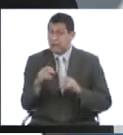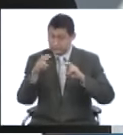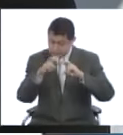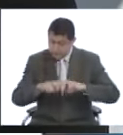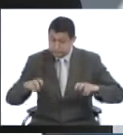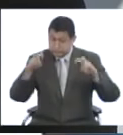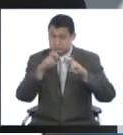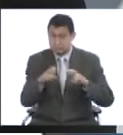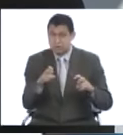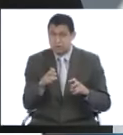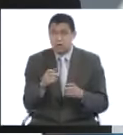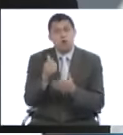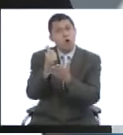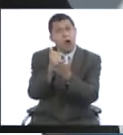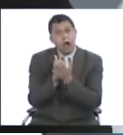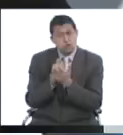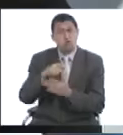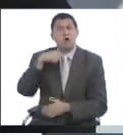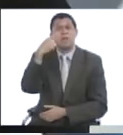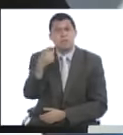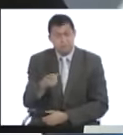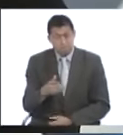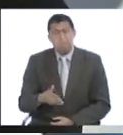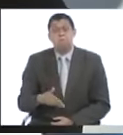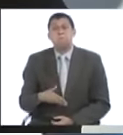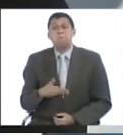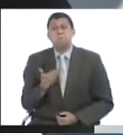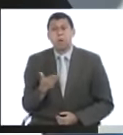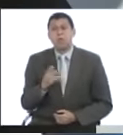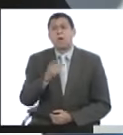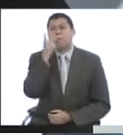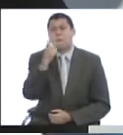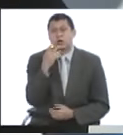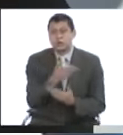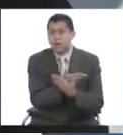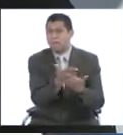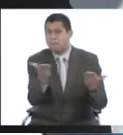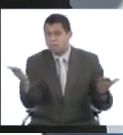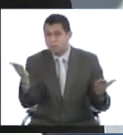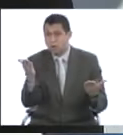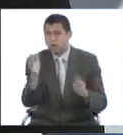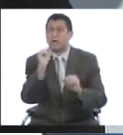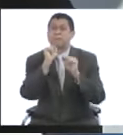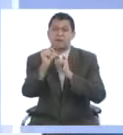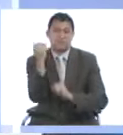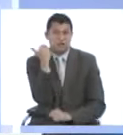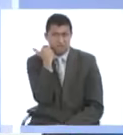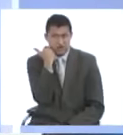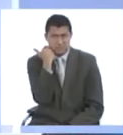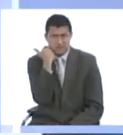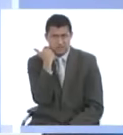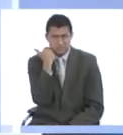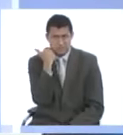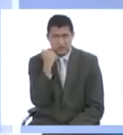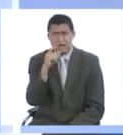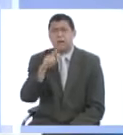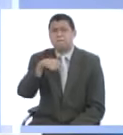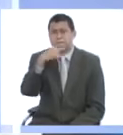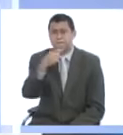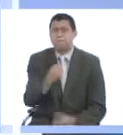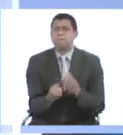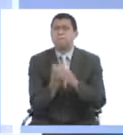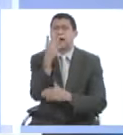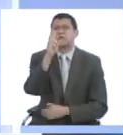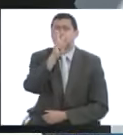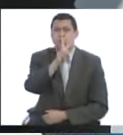dar data, que nos va a ayudar luego a poder hacer políticas públicas destinadas a prevenirlo. Que lo vamos a tener entonces en el año 2017. En